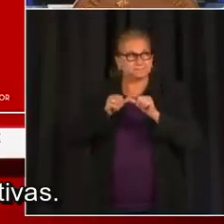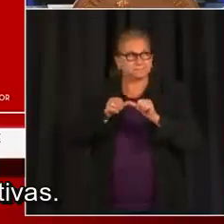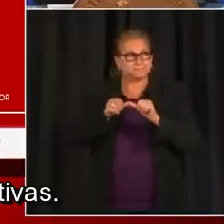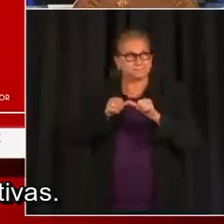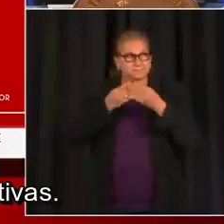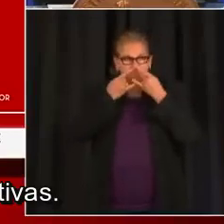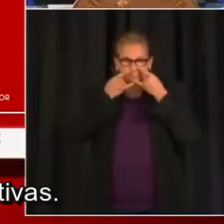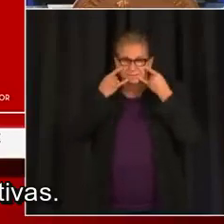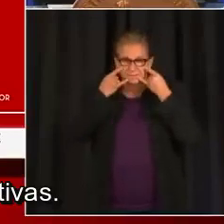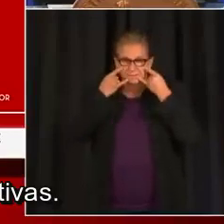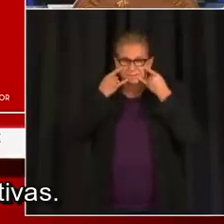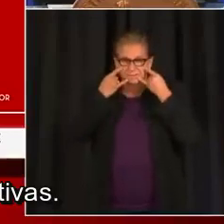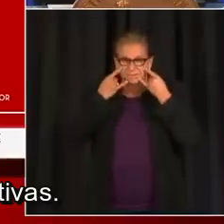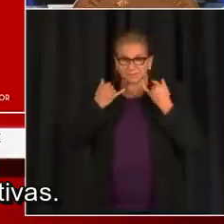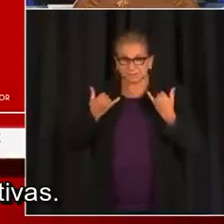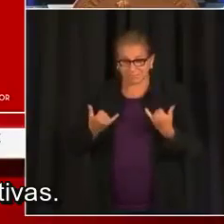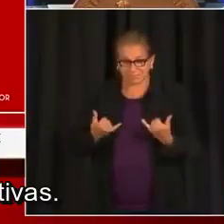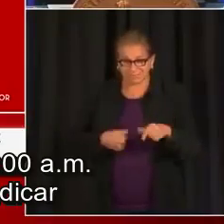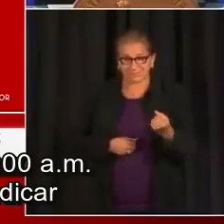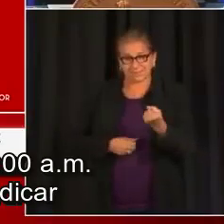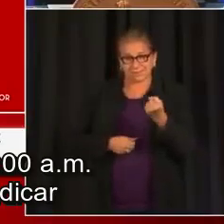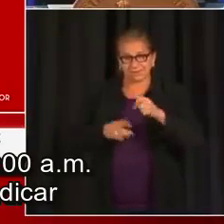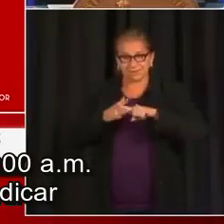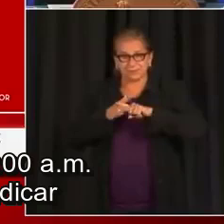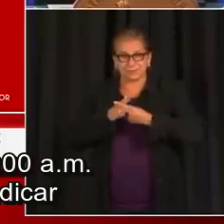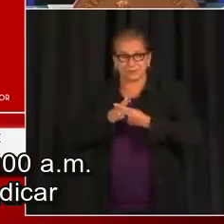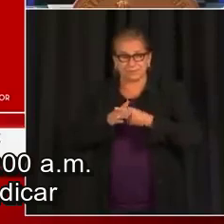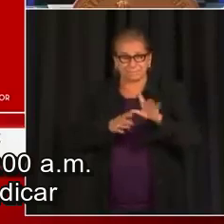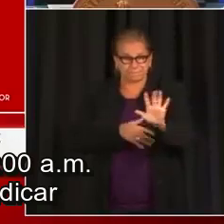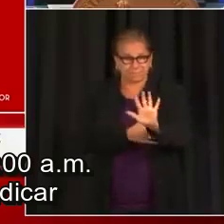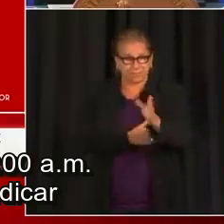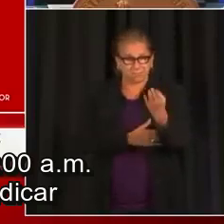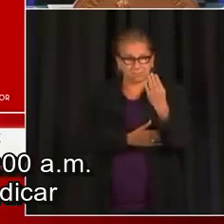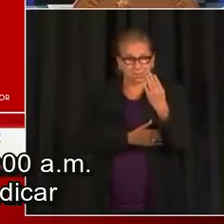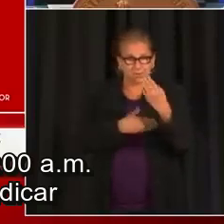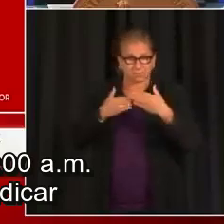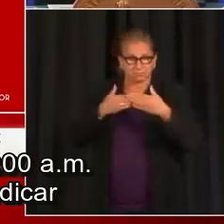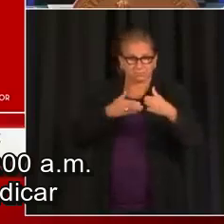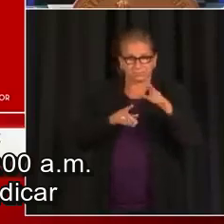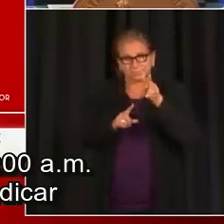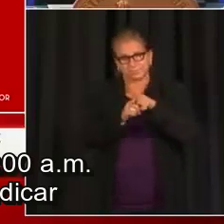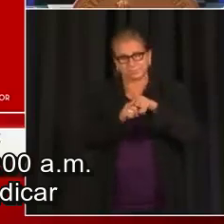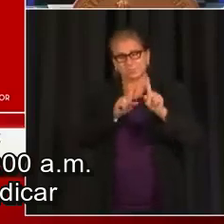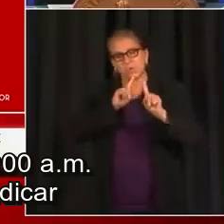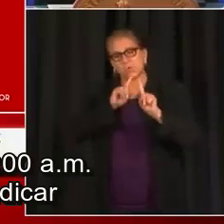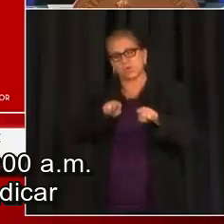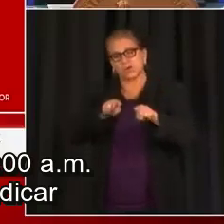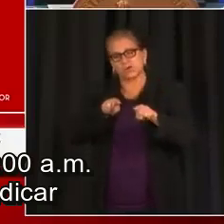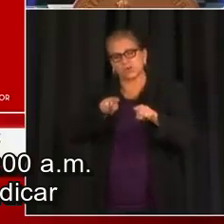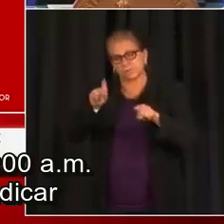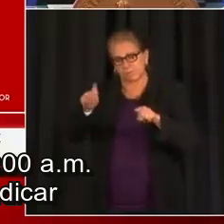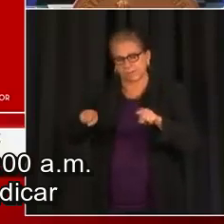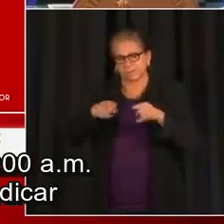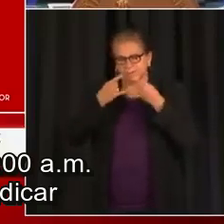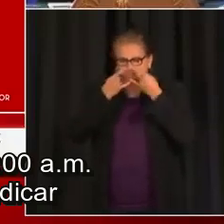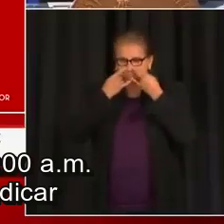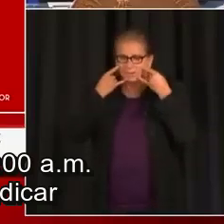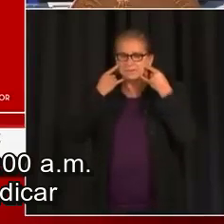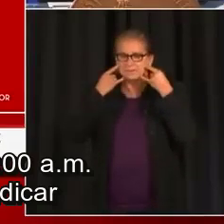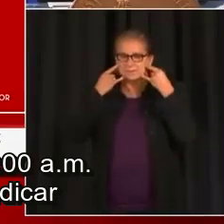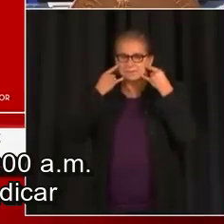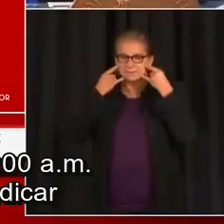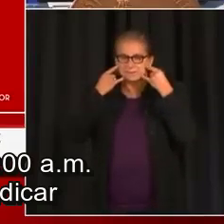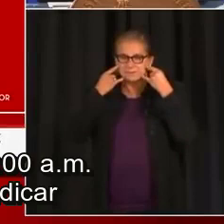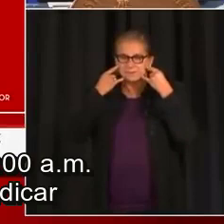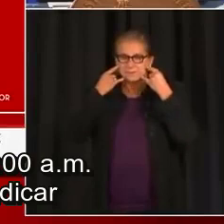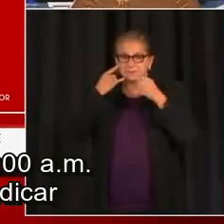las maneras es la mascarilla, es lo más efectivo. Así que desde este sábado a las 5 am, yo voy a publicar un mandato de la